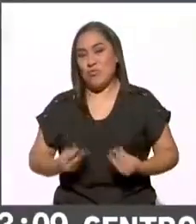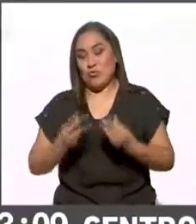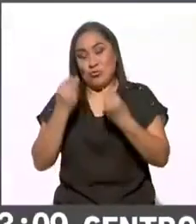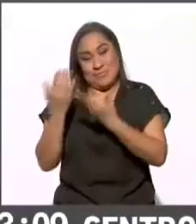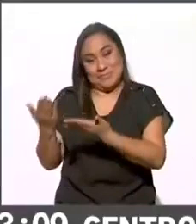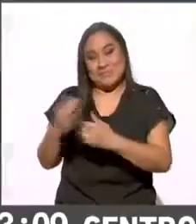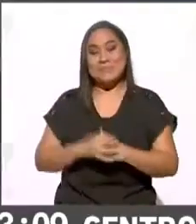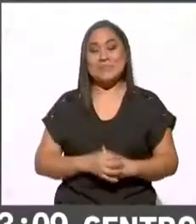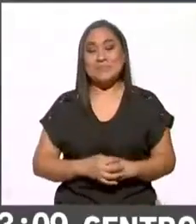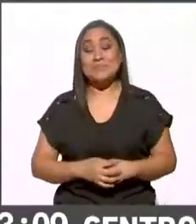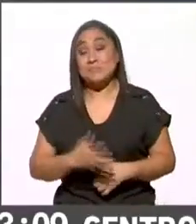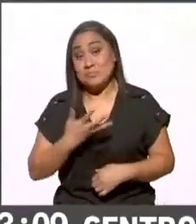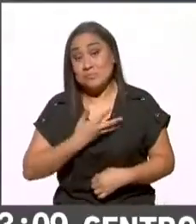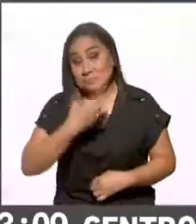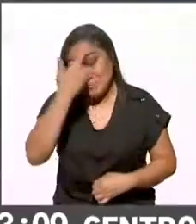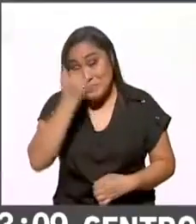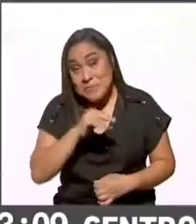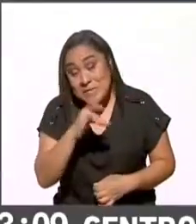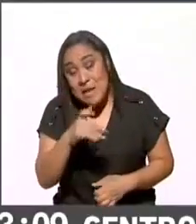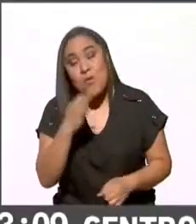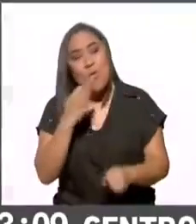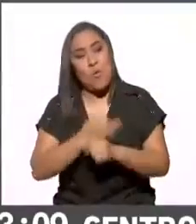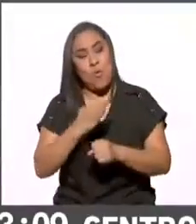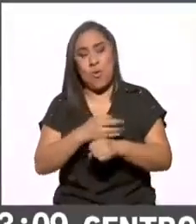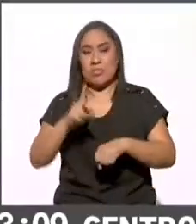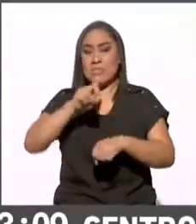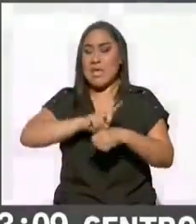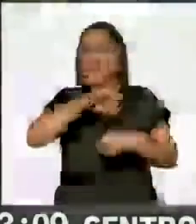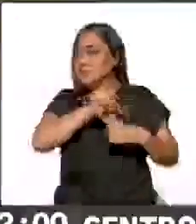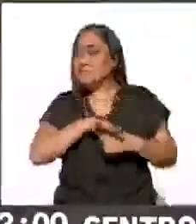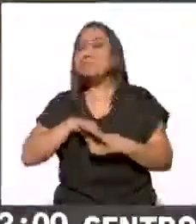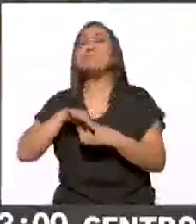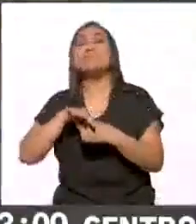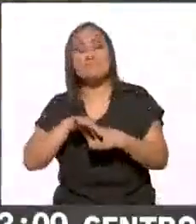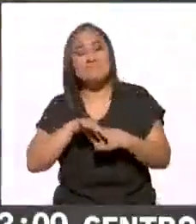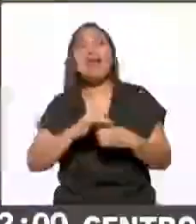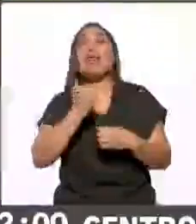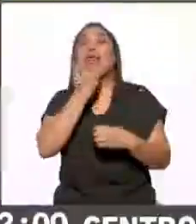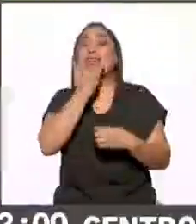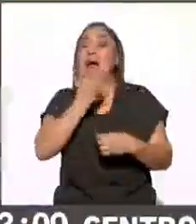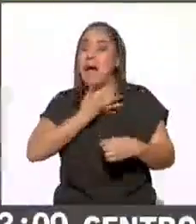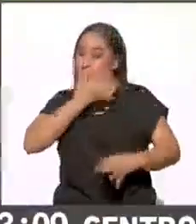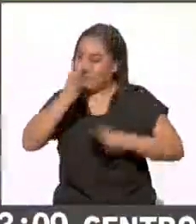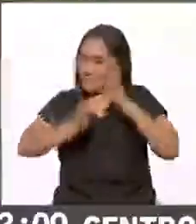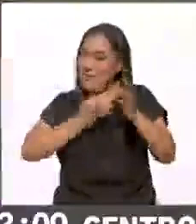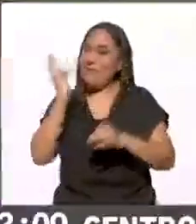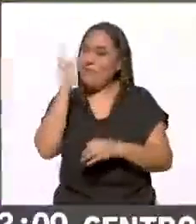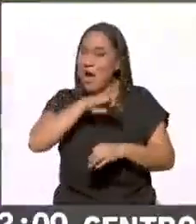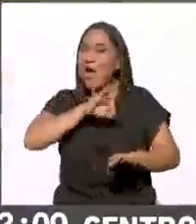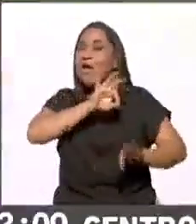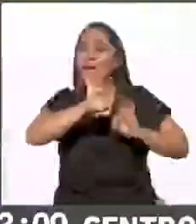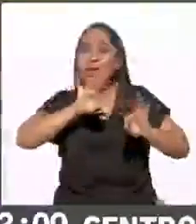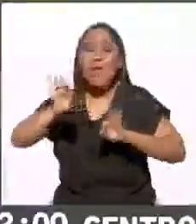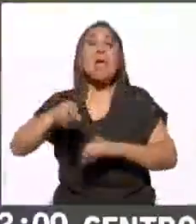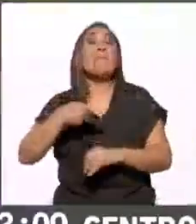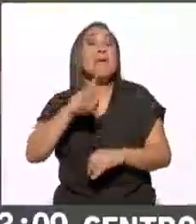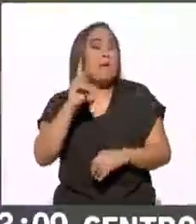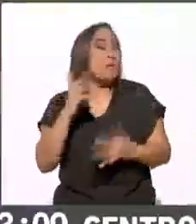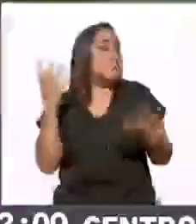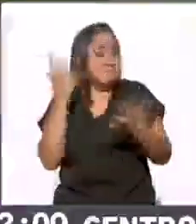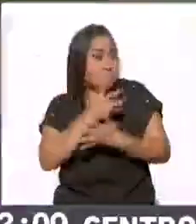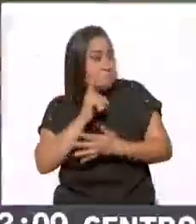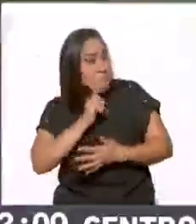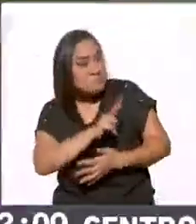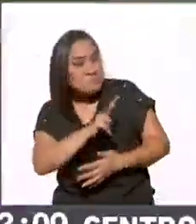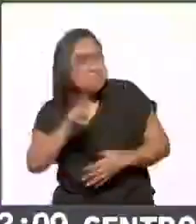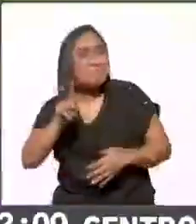Mariana. Así es, Miguel. Tuvimos una jornada que no estuvo exenta de noticias falsas, pero sin duda fue interesante ver cómo la mayor parte de